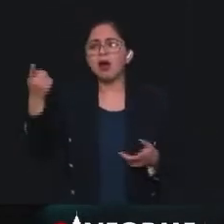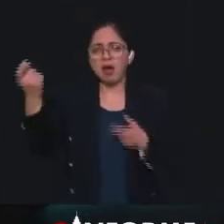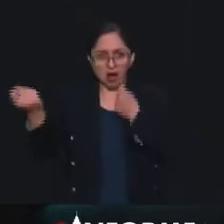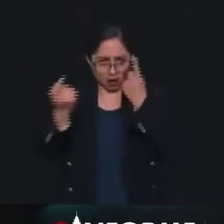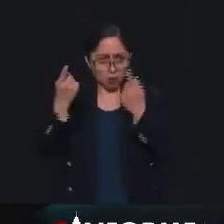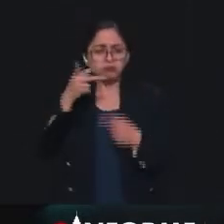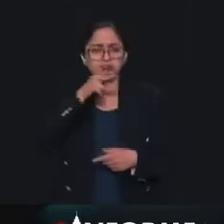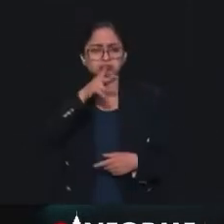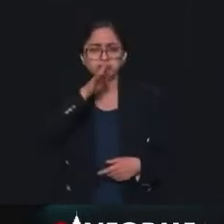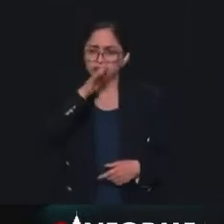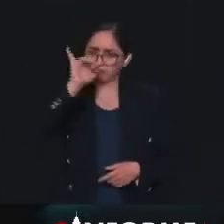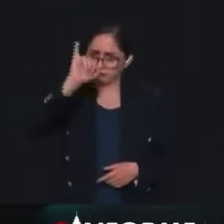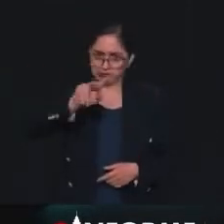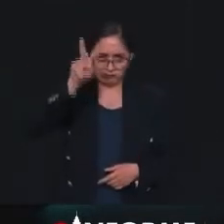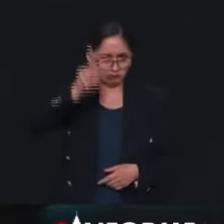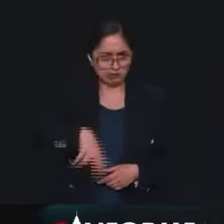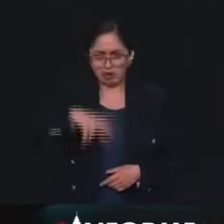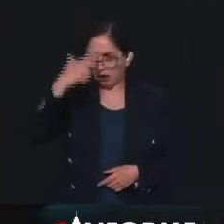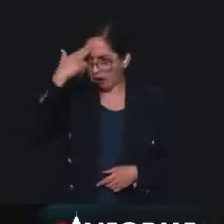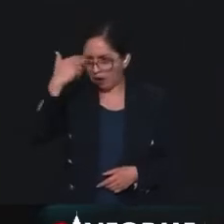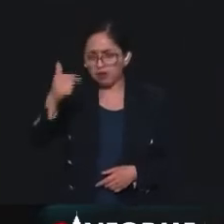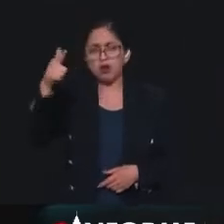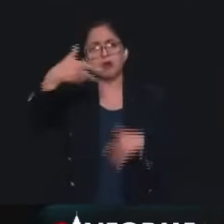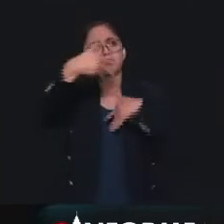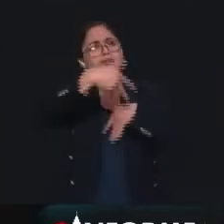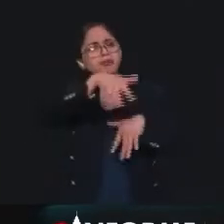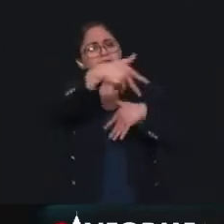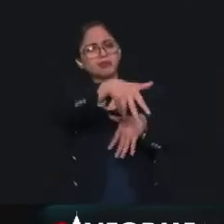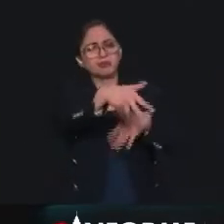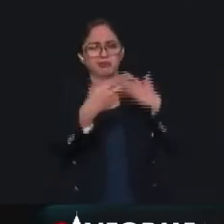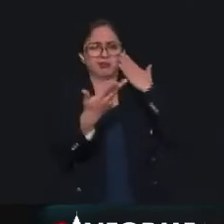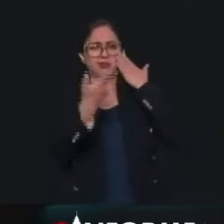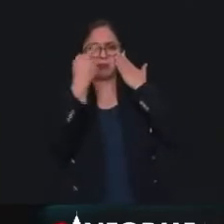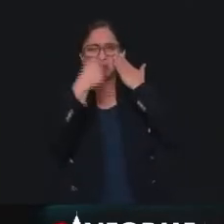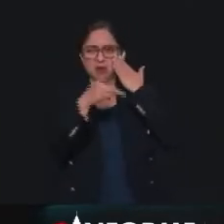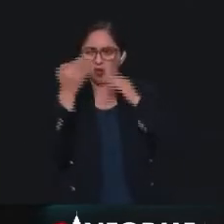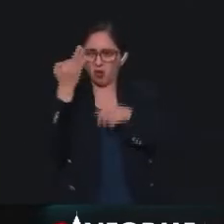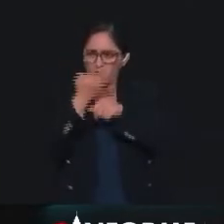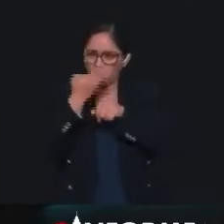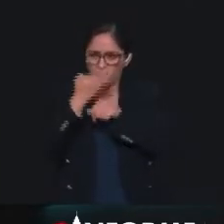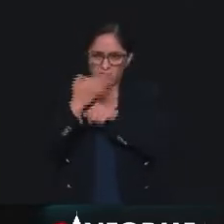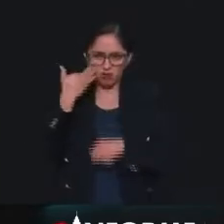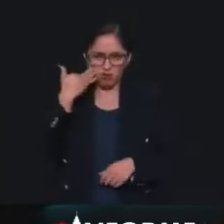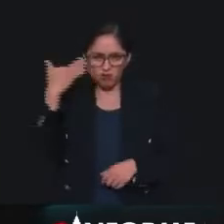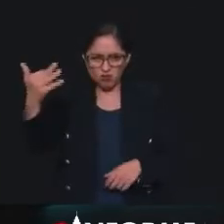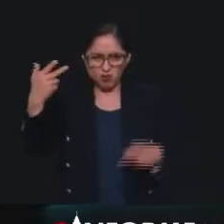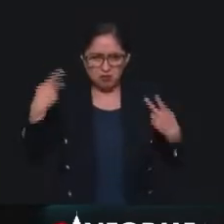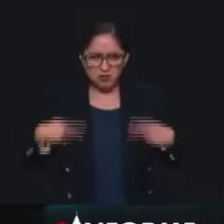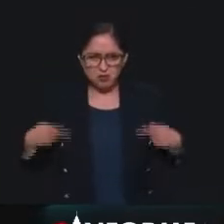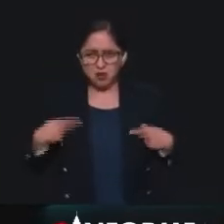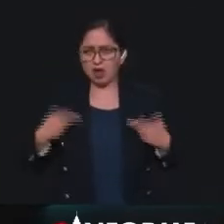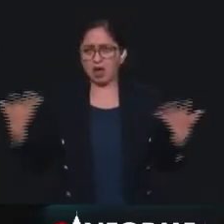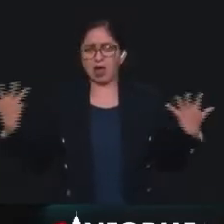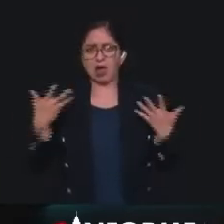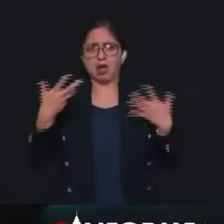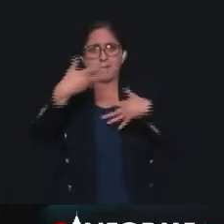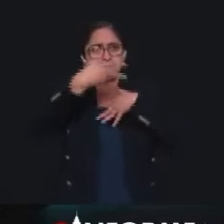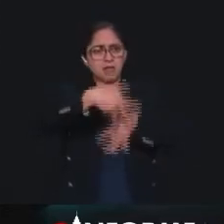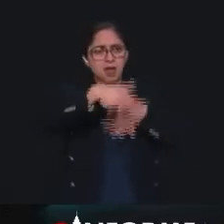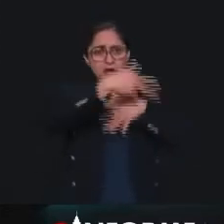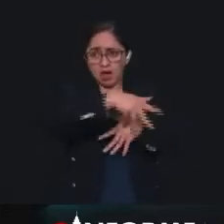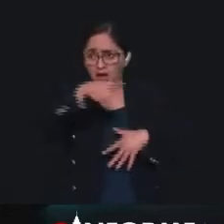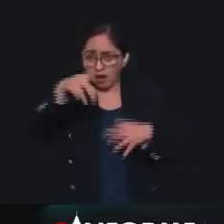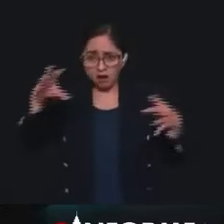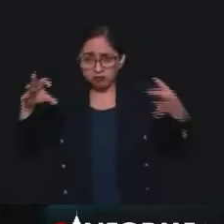tener una razón legítima para protestar, pero estamos viendo fenómenos de que hay personas que crean marchas, que no están ligadas con los